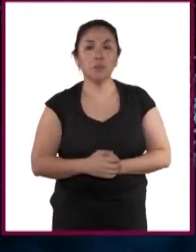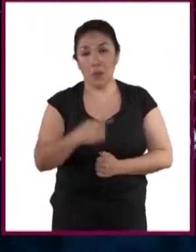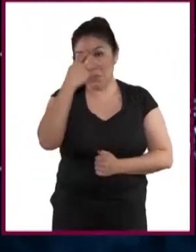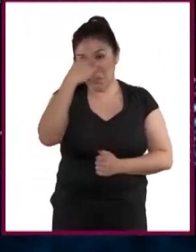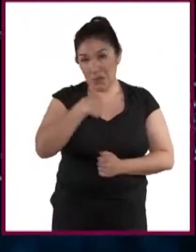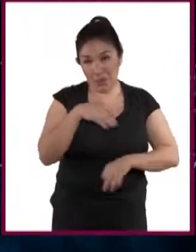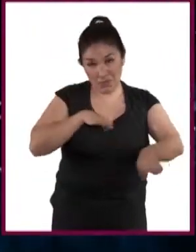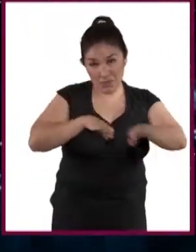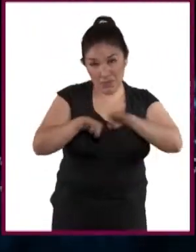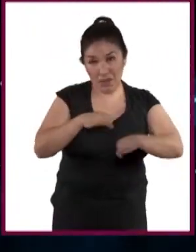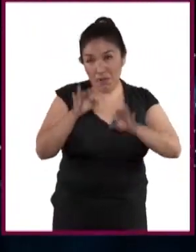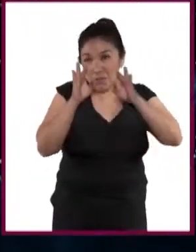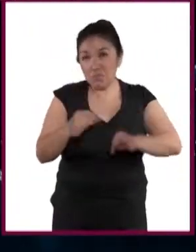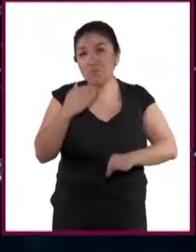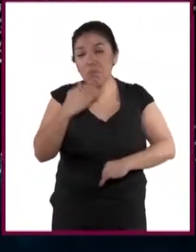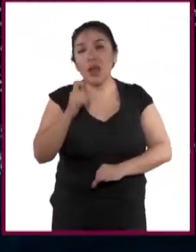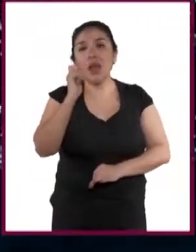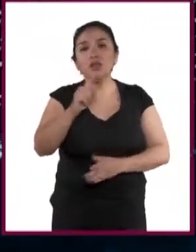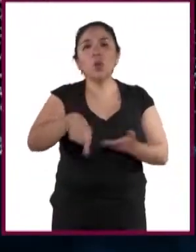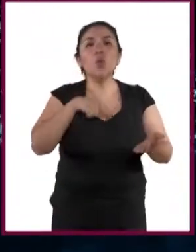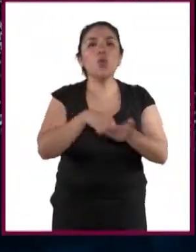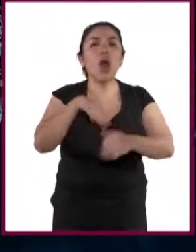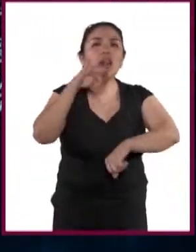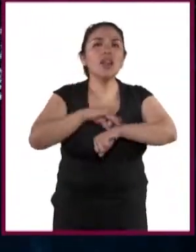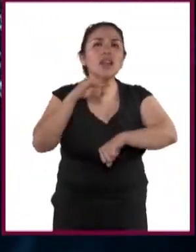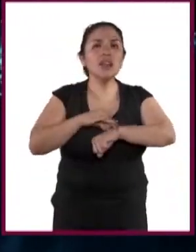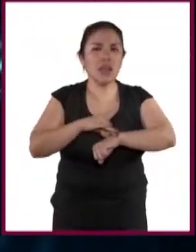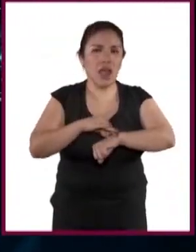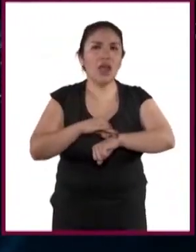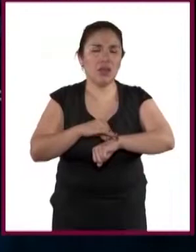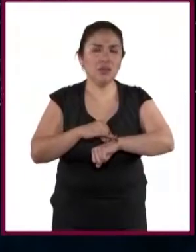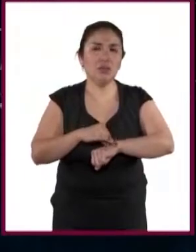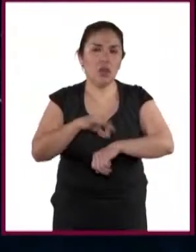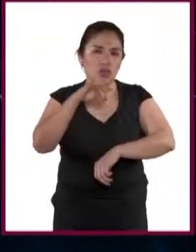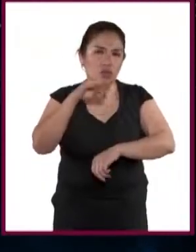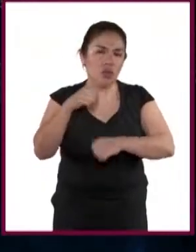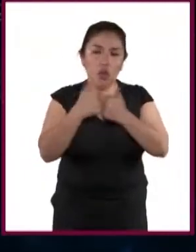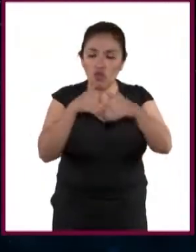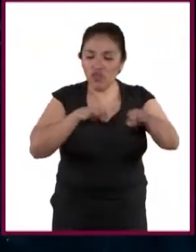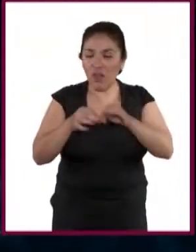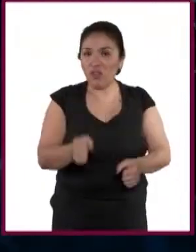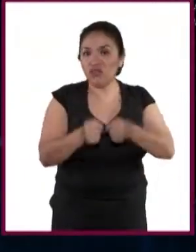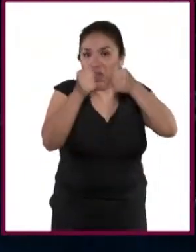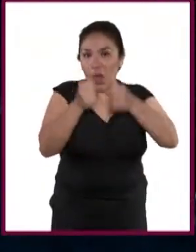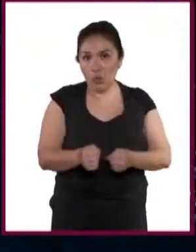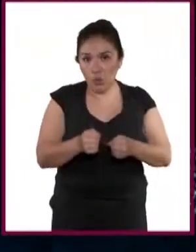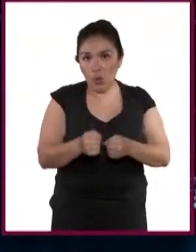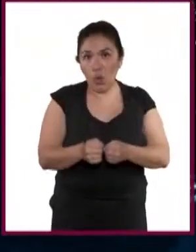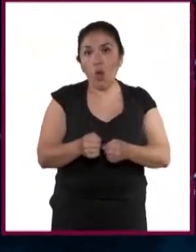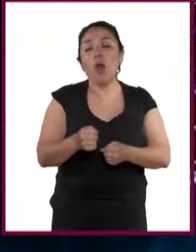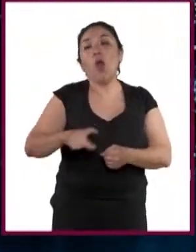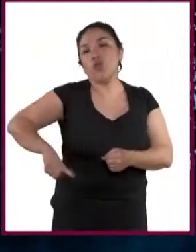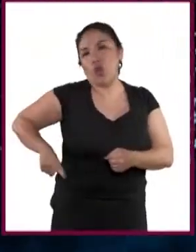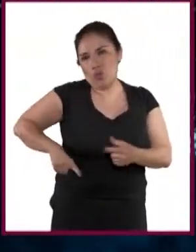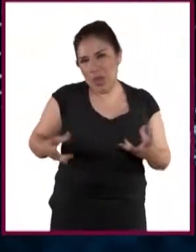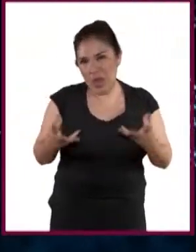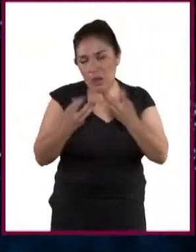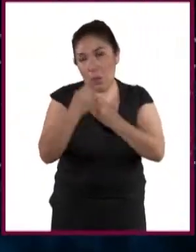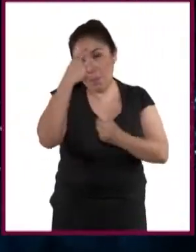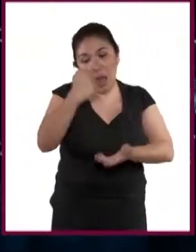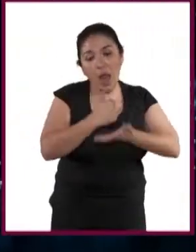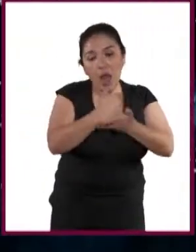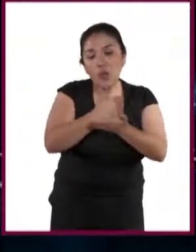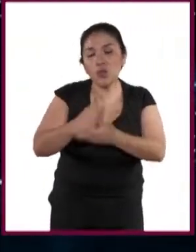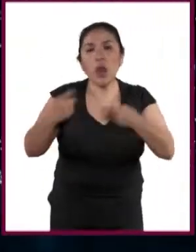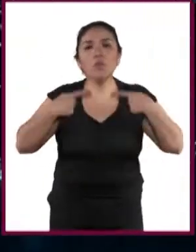Bueno, mi empleo ideal sería poder trabajar en una clínica de gobierno con un trabajo seguro y poder ayudar a todas